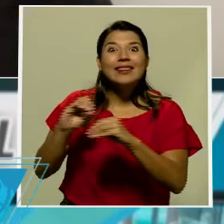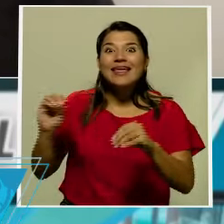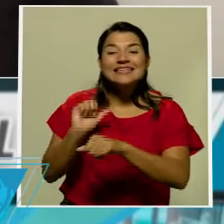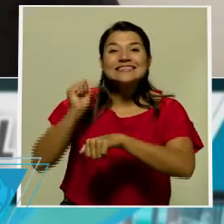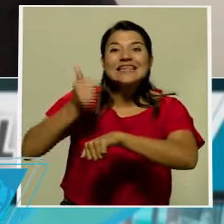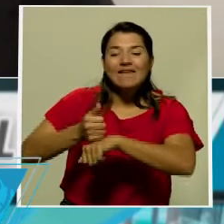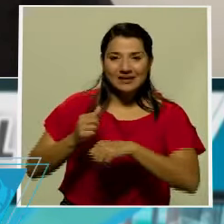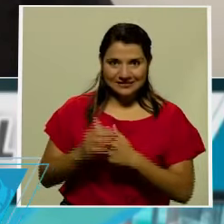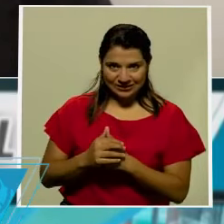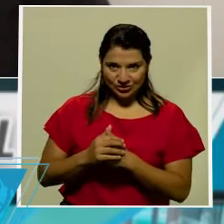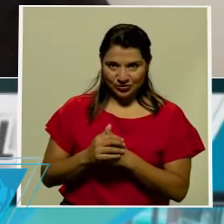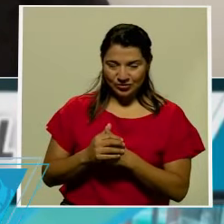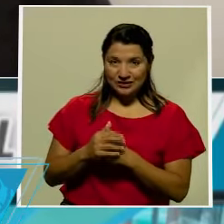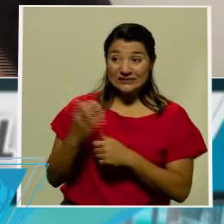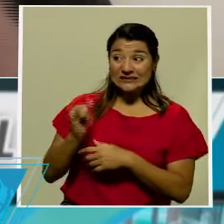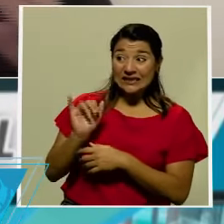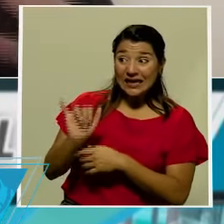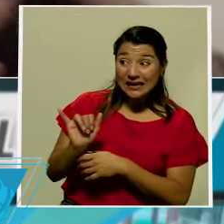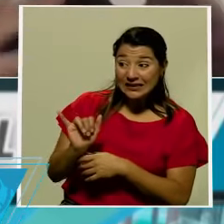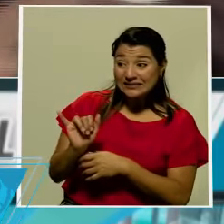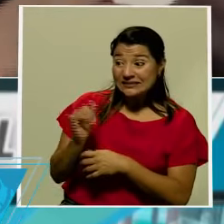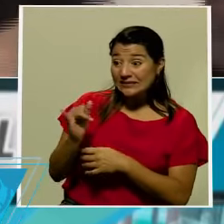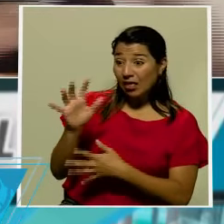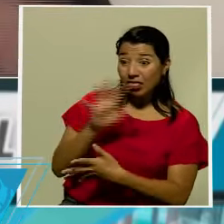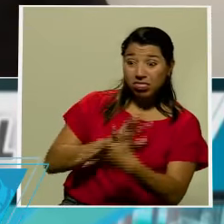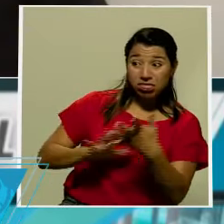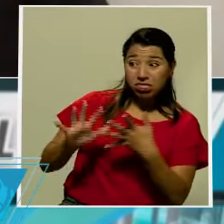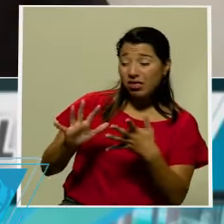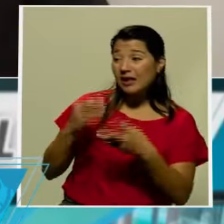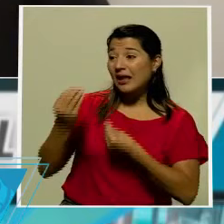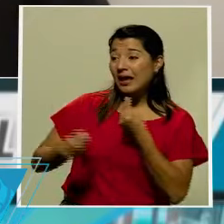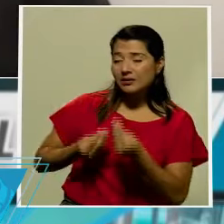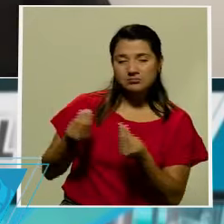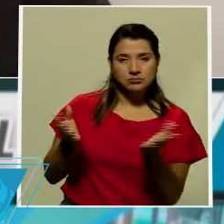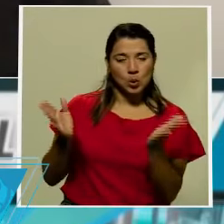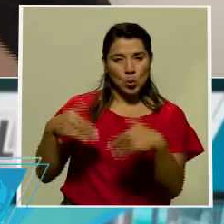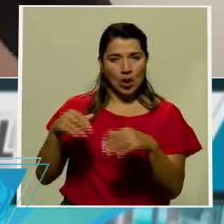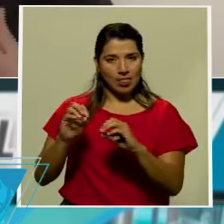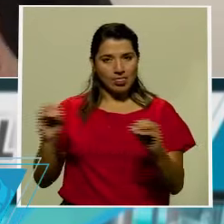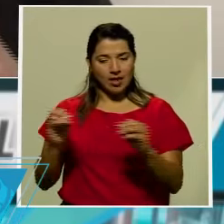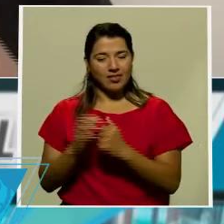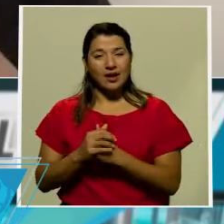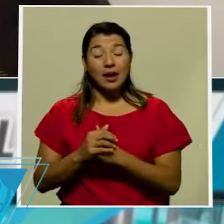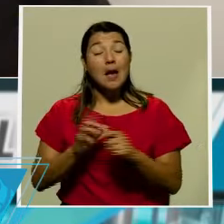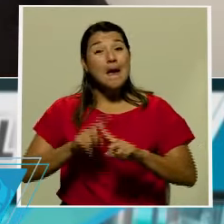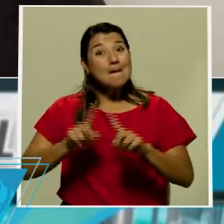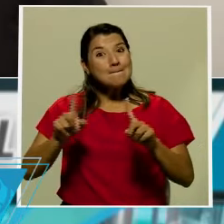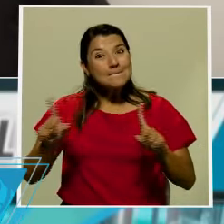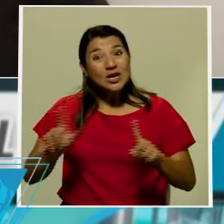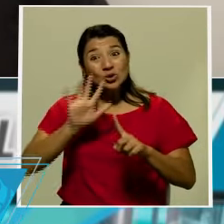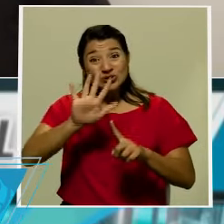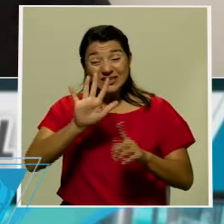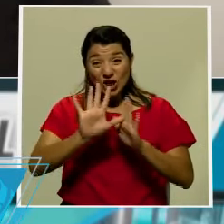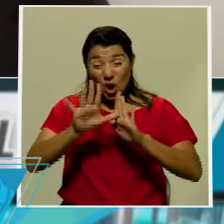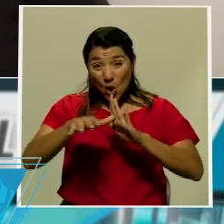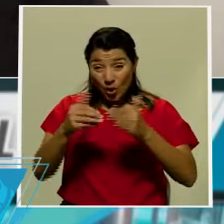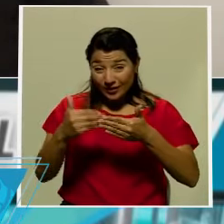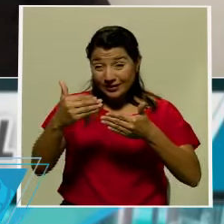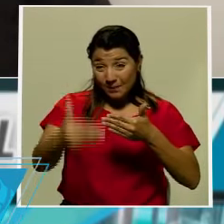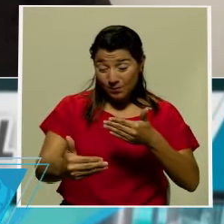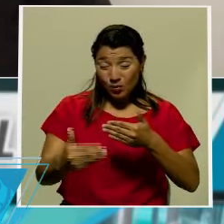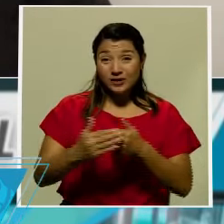Pero en esto, aún más increíble de todo lo que sucedió temprano hoy es que cinco horas después de estos eventos, una persona